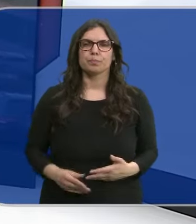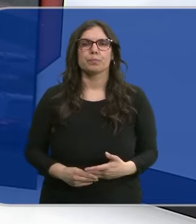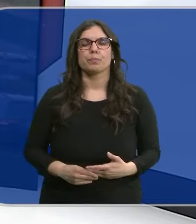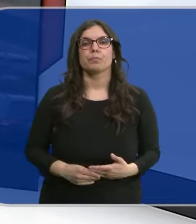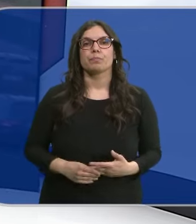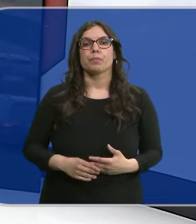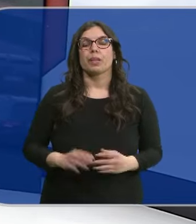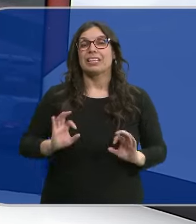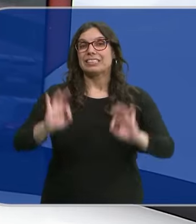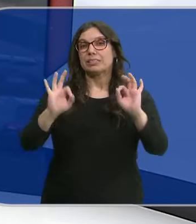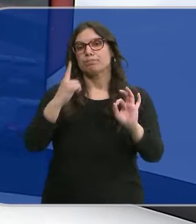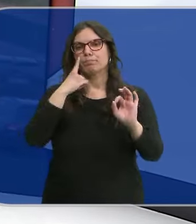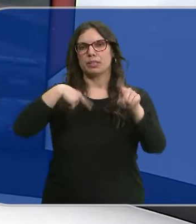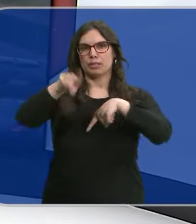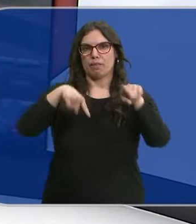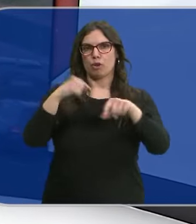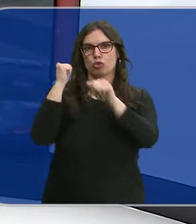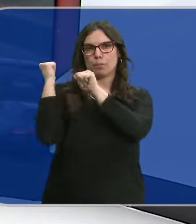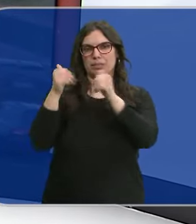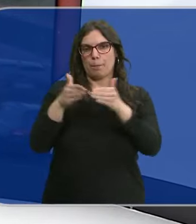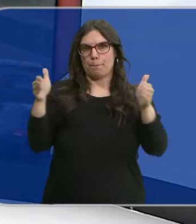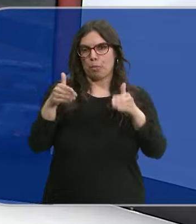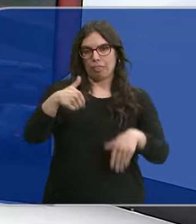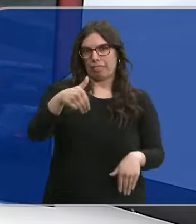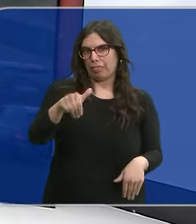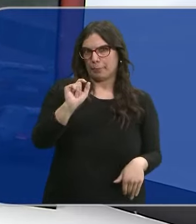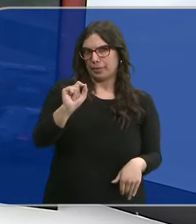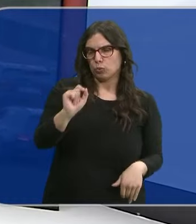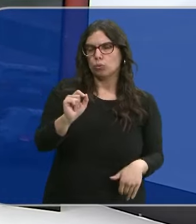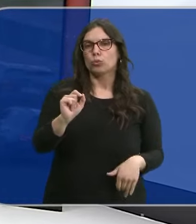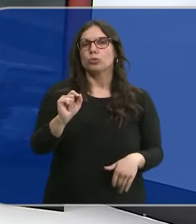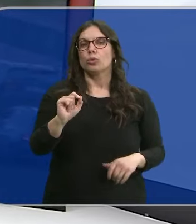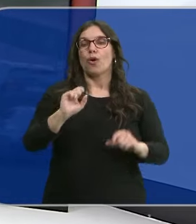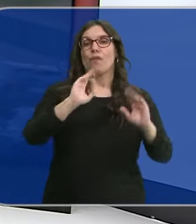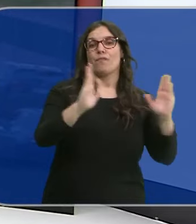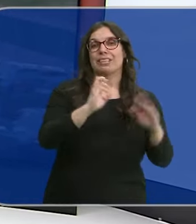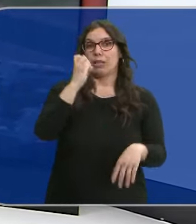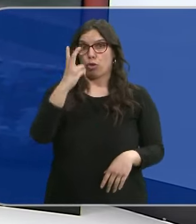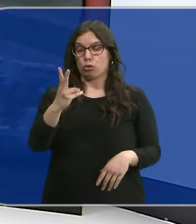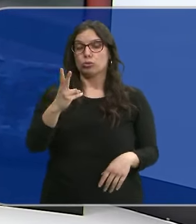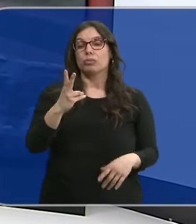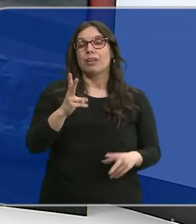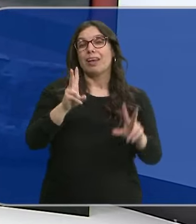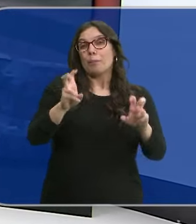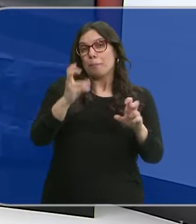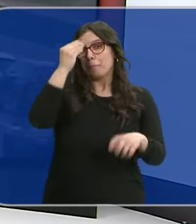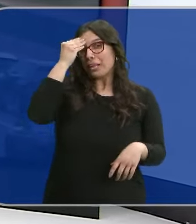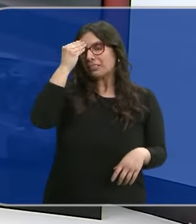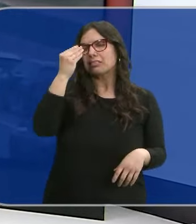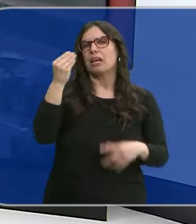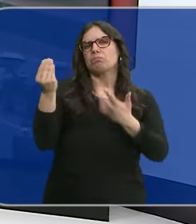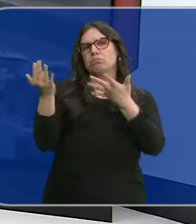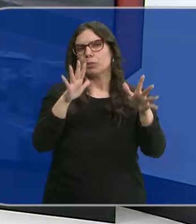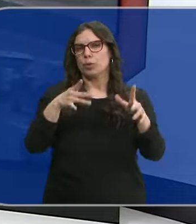Comienza la operación especial de tráfico de la Semana Santa. Será en tan solo unos minutos. Se va a dividir en dos fases y se espera un desplazamiento de vehículos